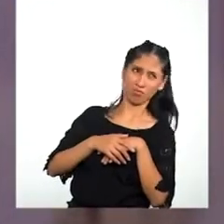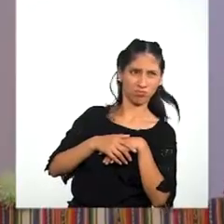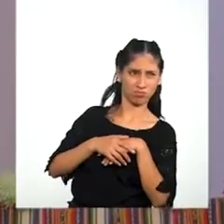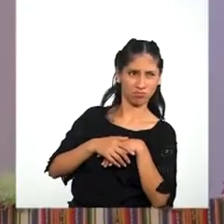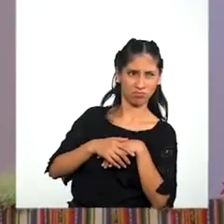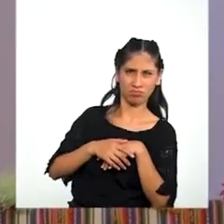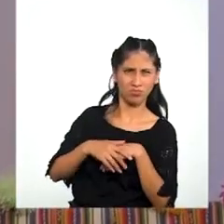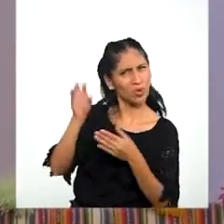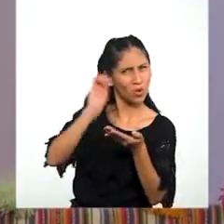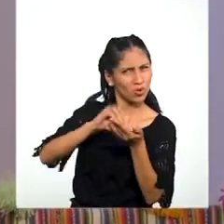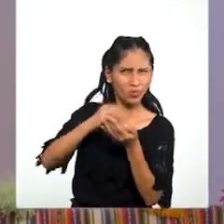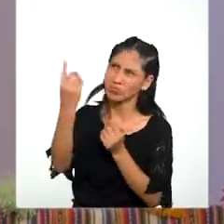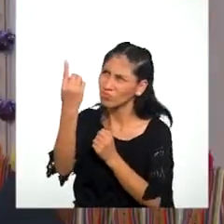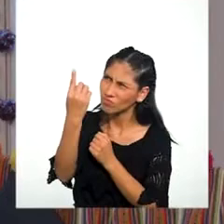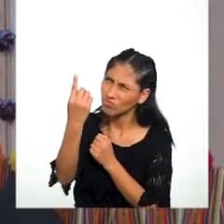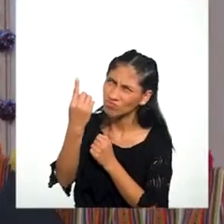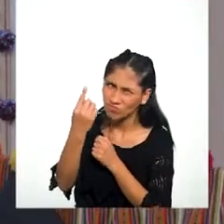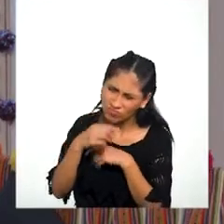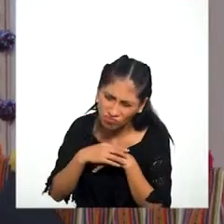¿Otro poquito?